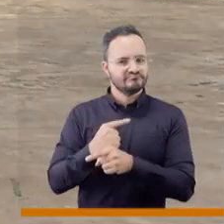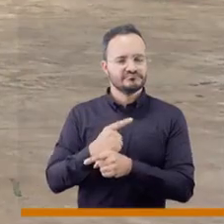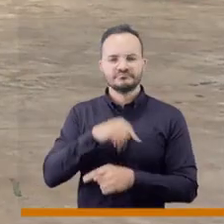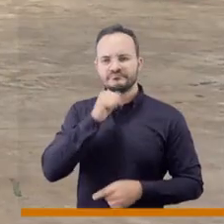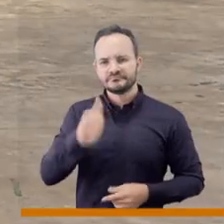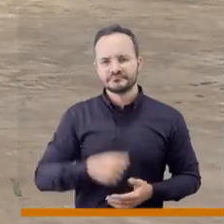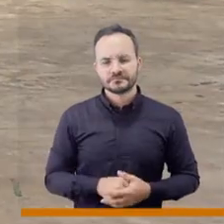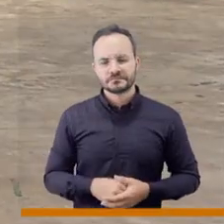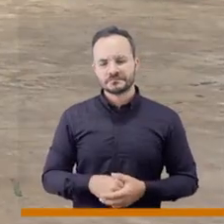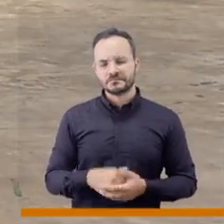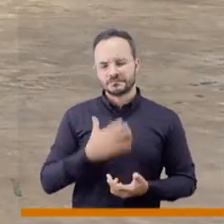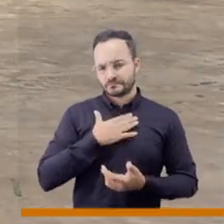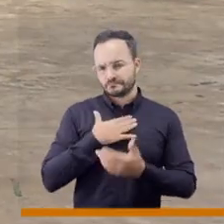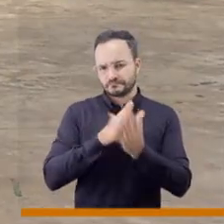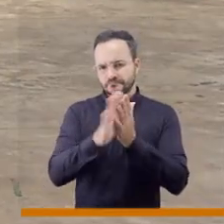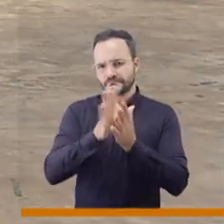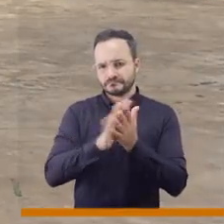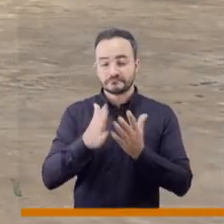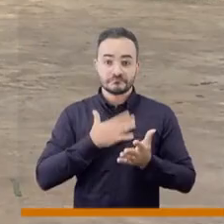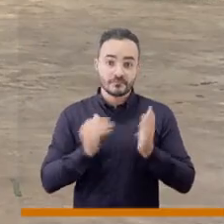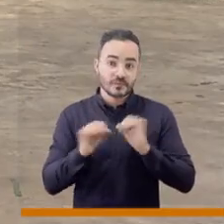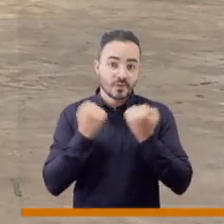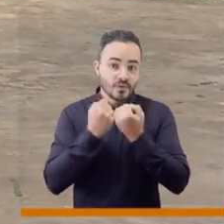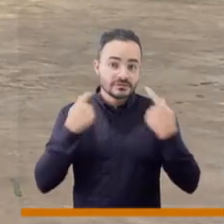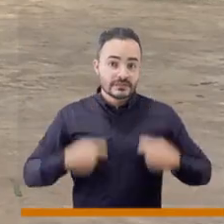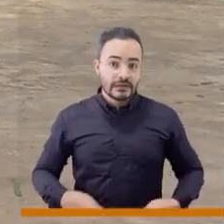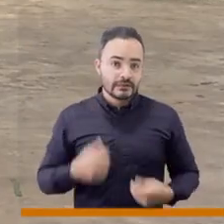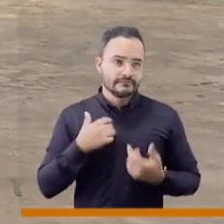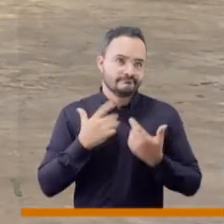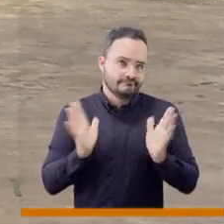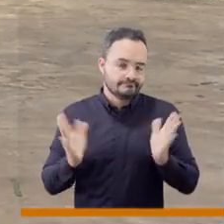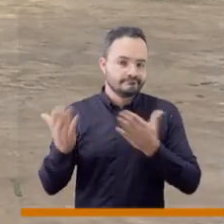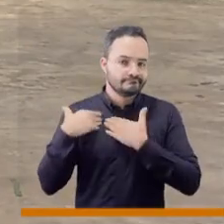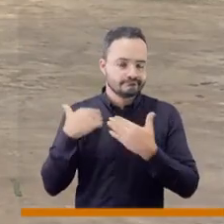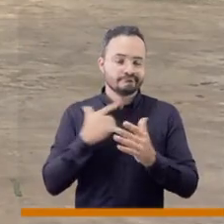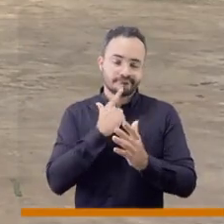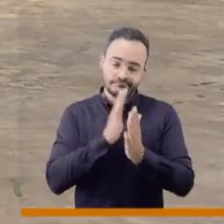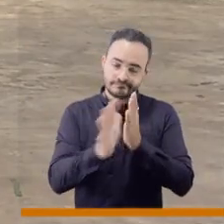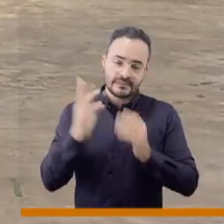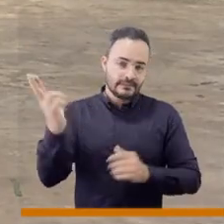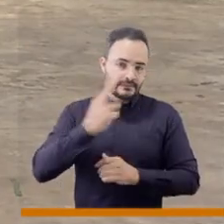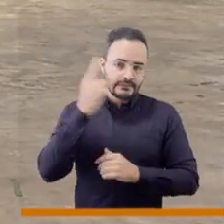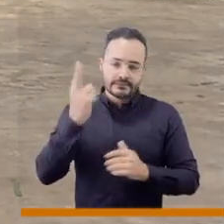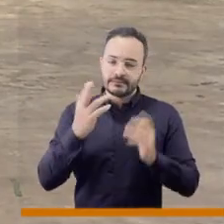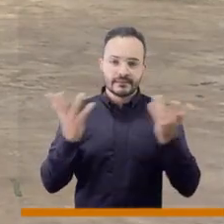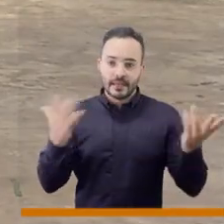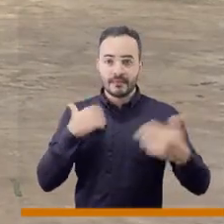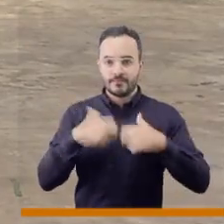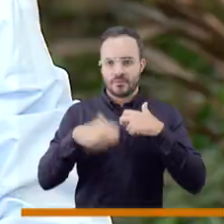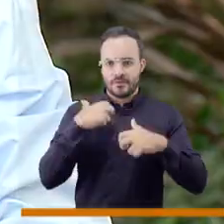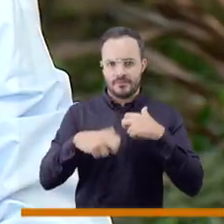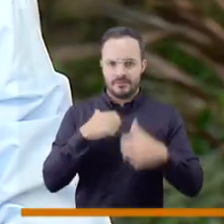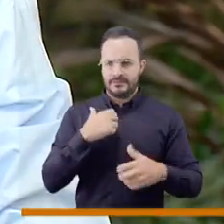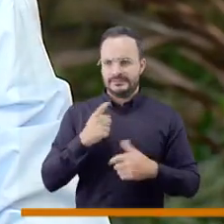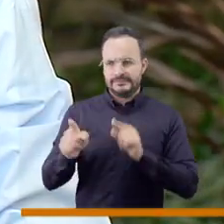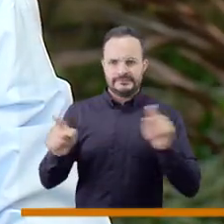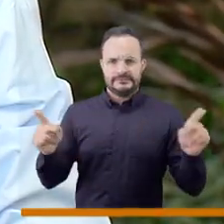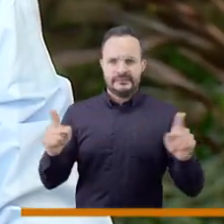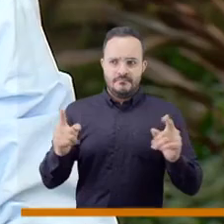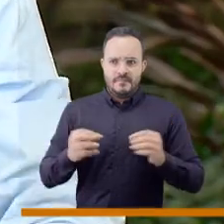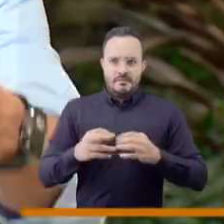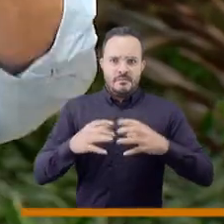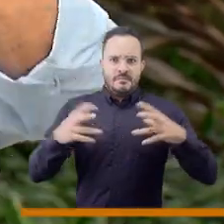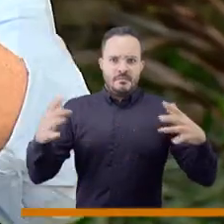día atrás día. Sí, indiscutiblemente está peor. Ahora, hay que decirlo, y yo lo digo también como concejal de la ciudad y lo hemos